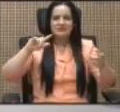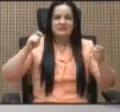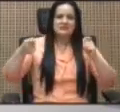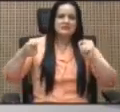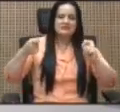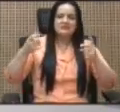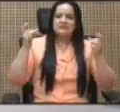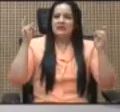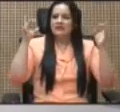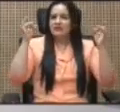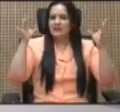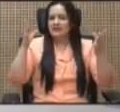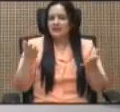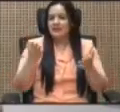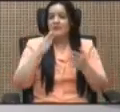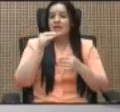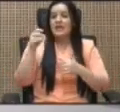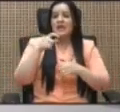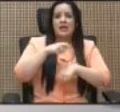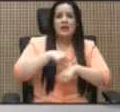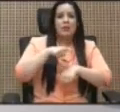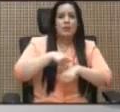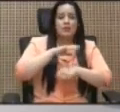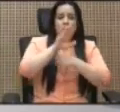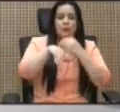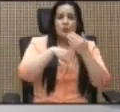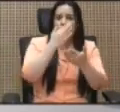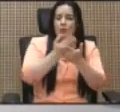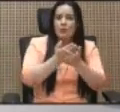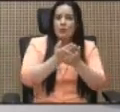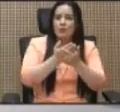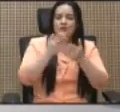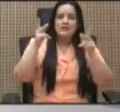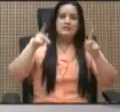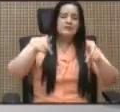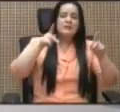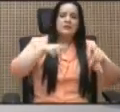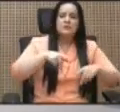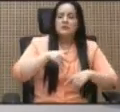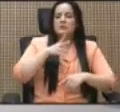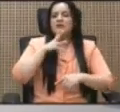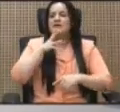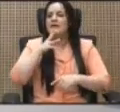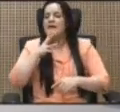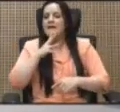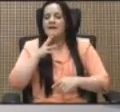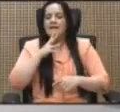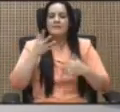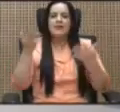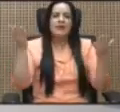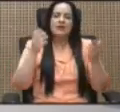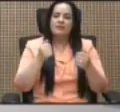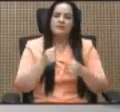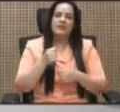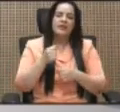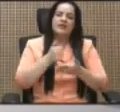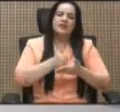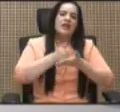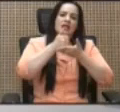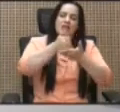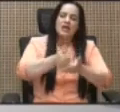todo el mundo en el momento se rasga las vestiduras y habla de las